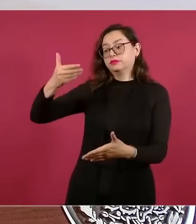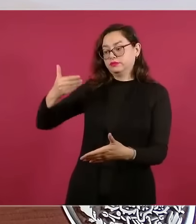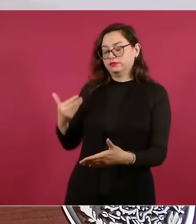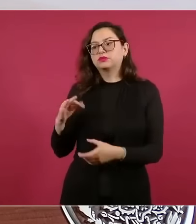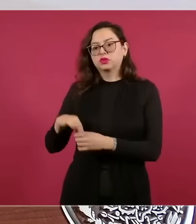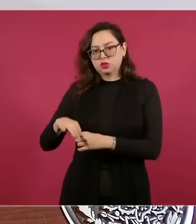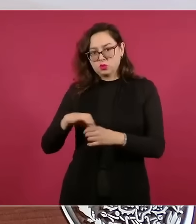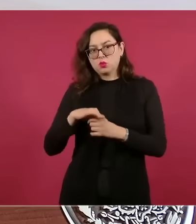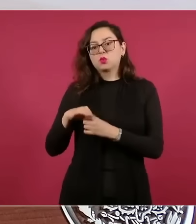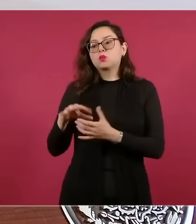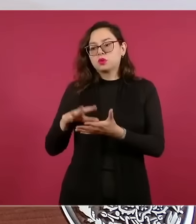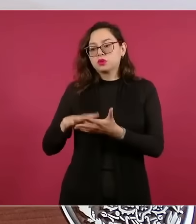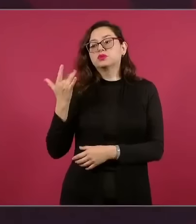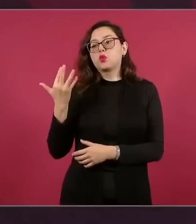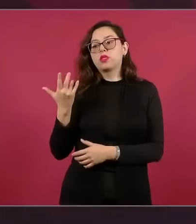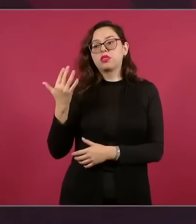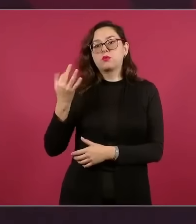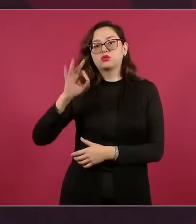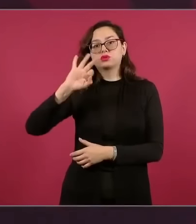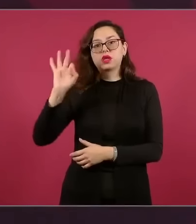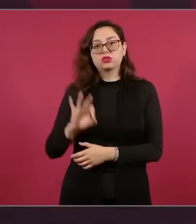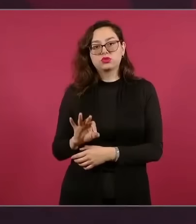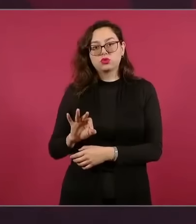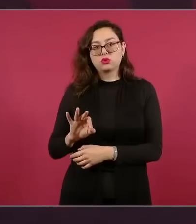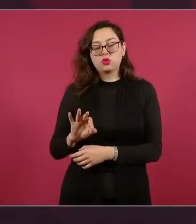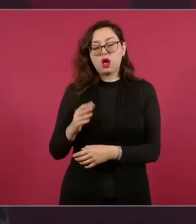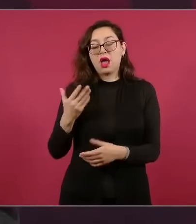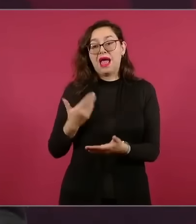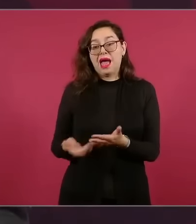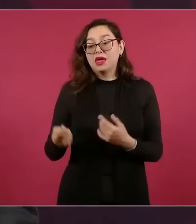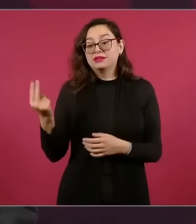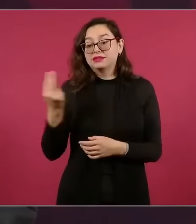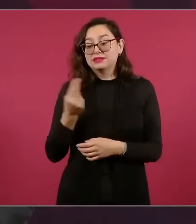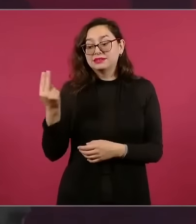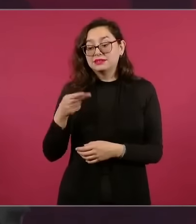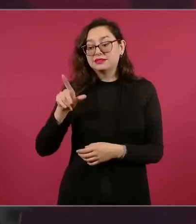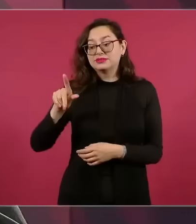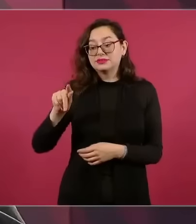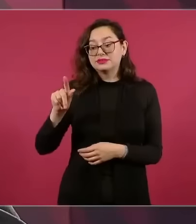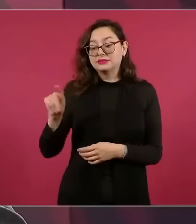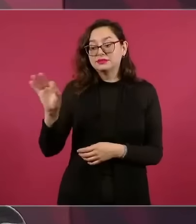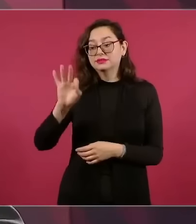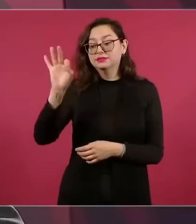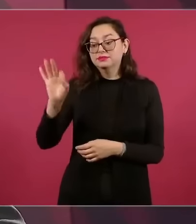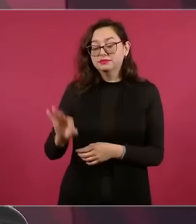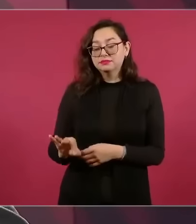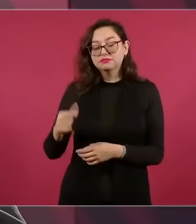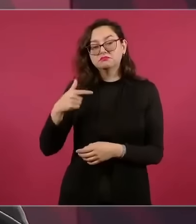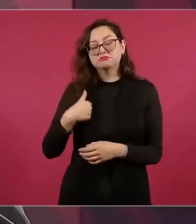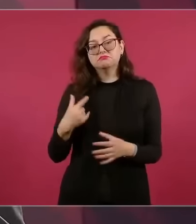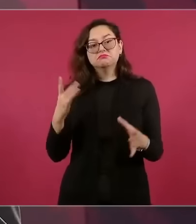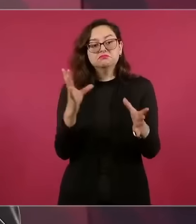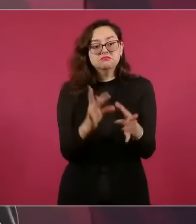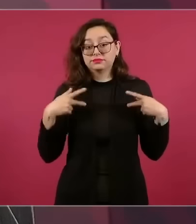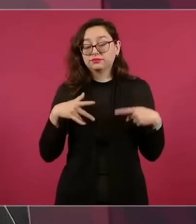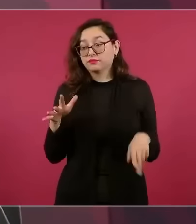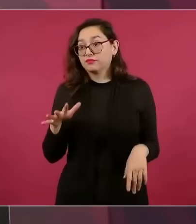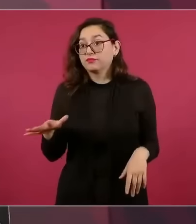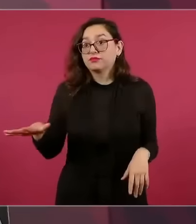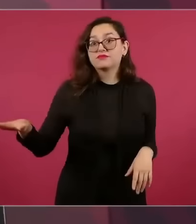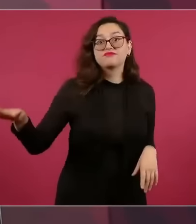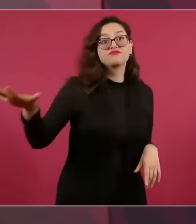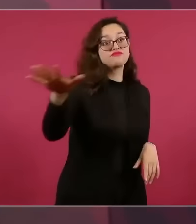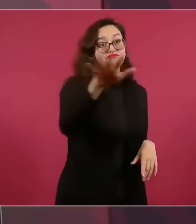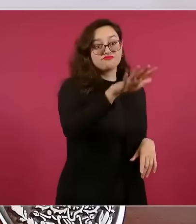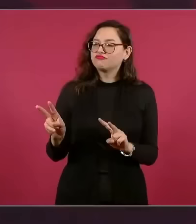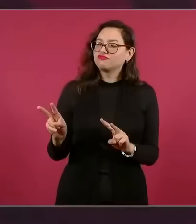terceras partes de los votos. Entonces, el pueblo lo entiende perfectamente porque